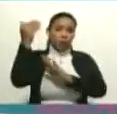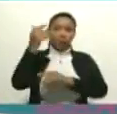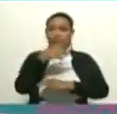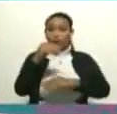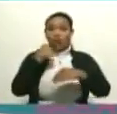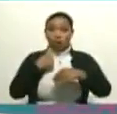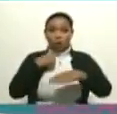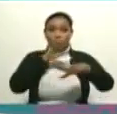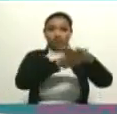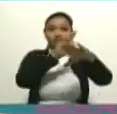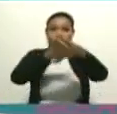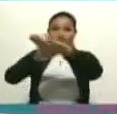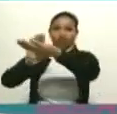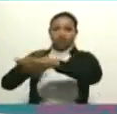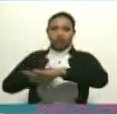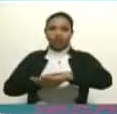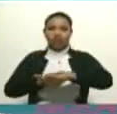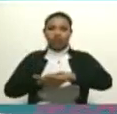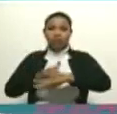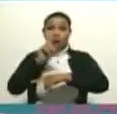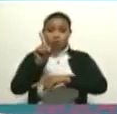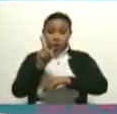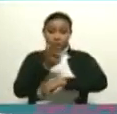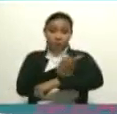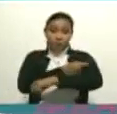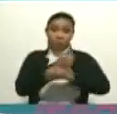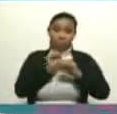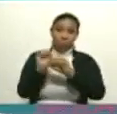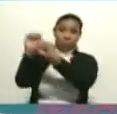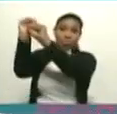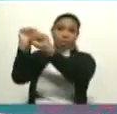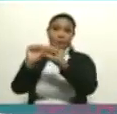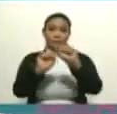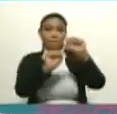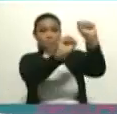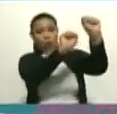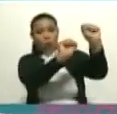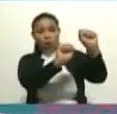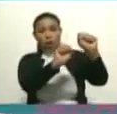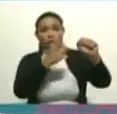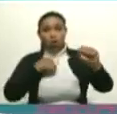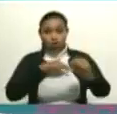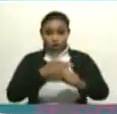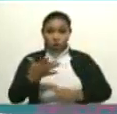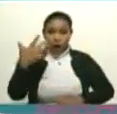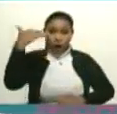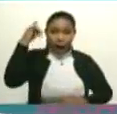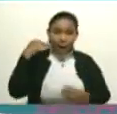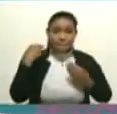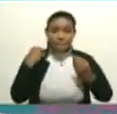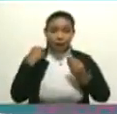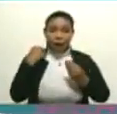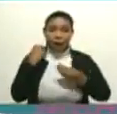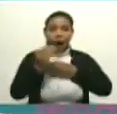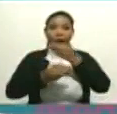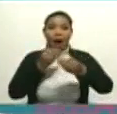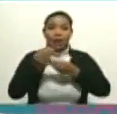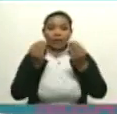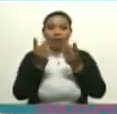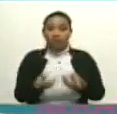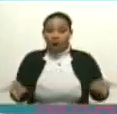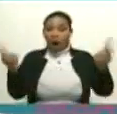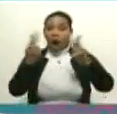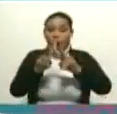alerta que yo hago y una de las vacunas más grandes que tenemos para sembrar valores,